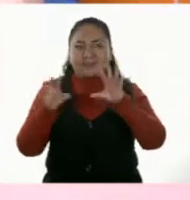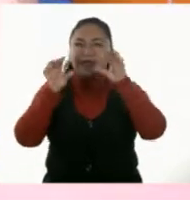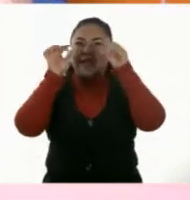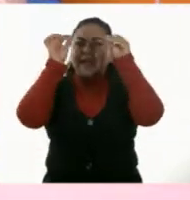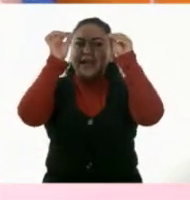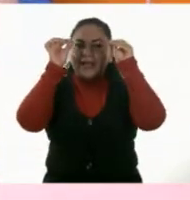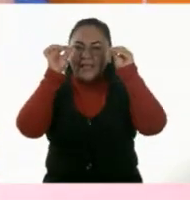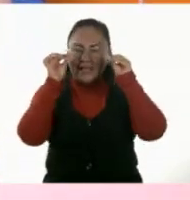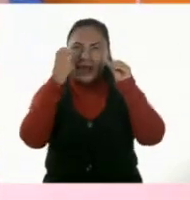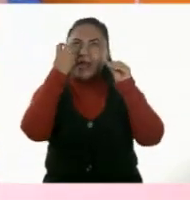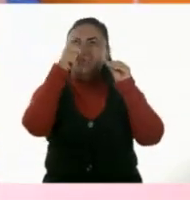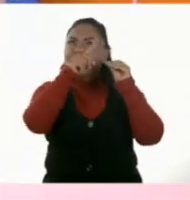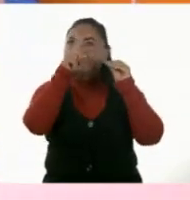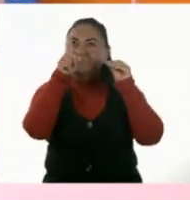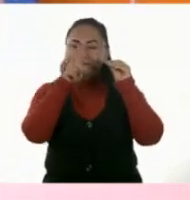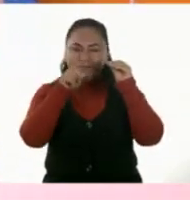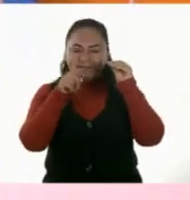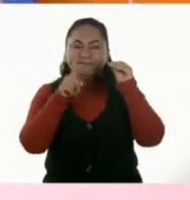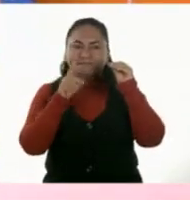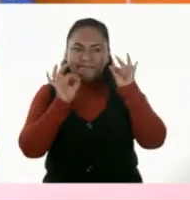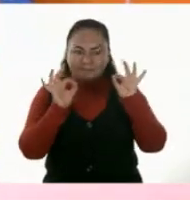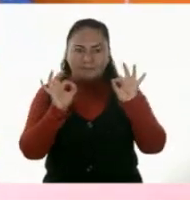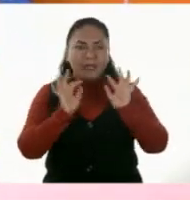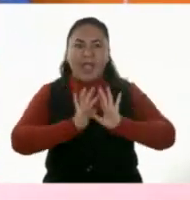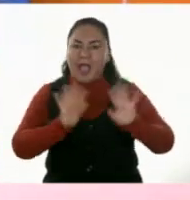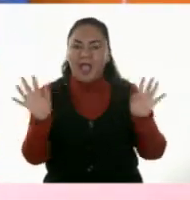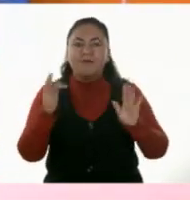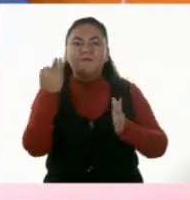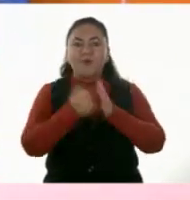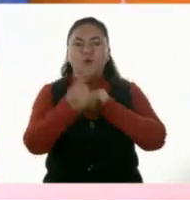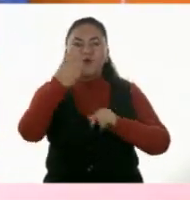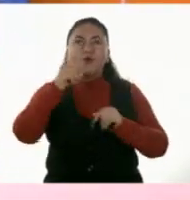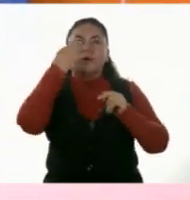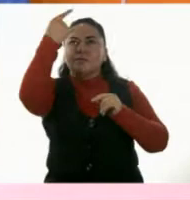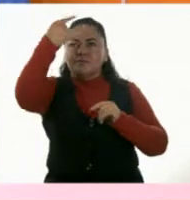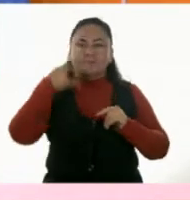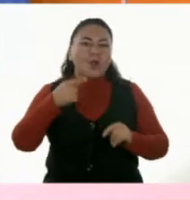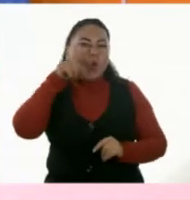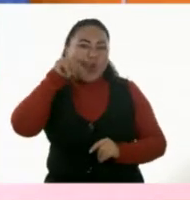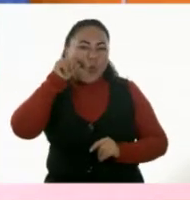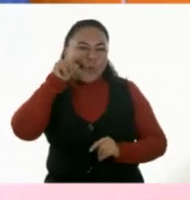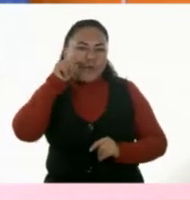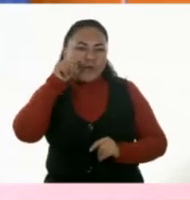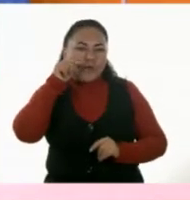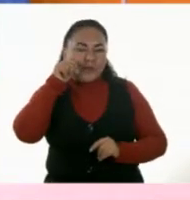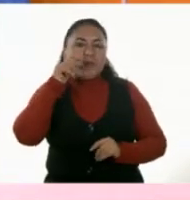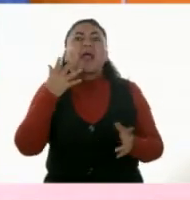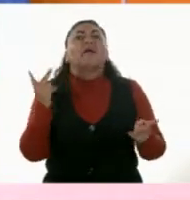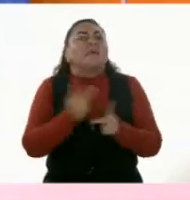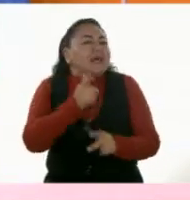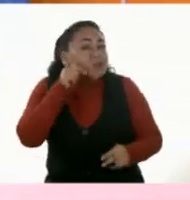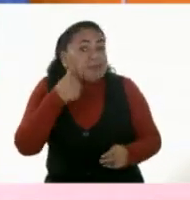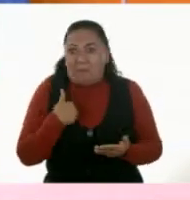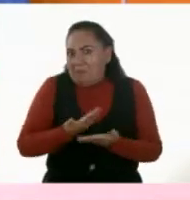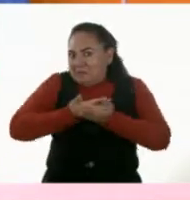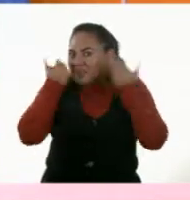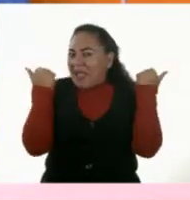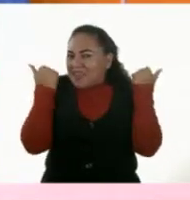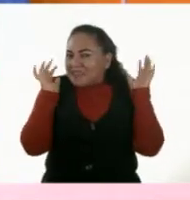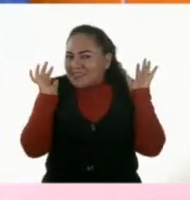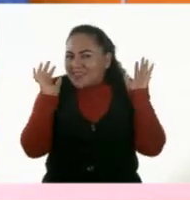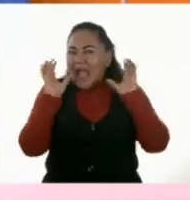Eso es. Y ya nada más falta Lupita. ¿Qué le pasa, Lupita? No sé.